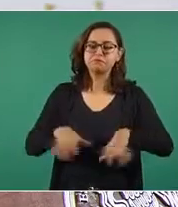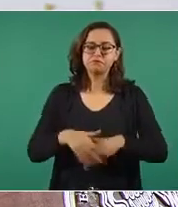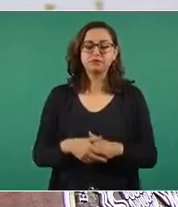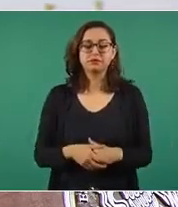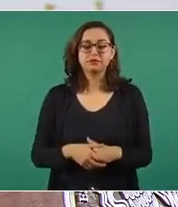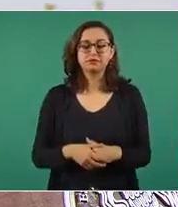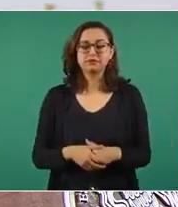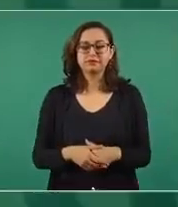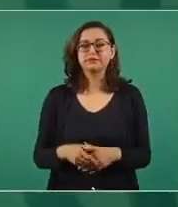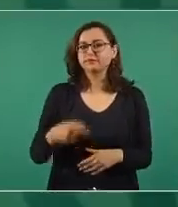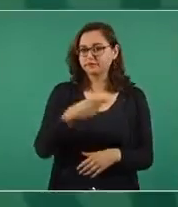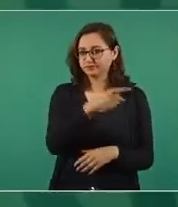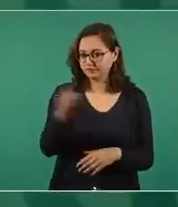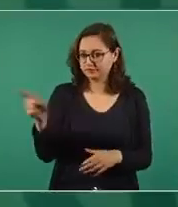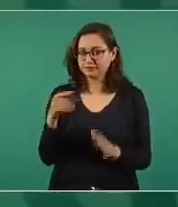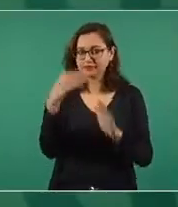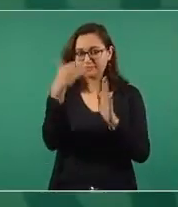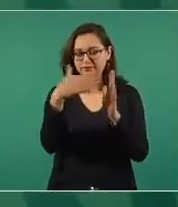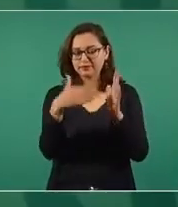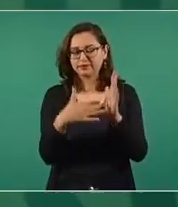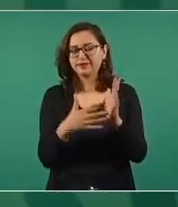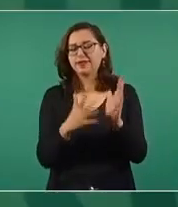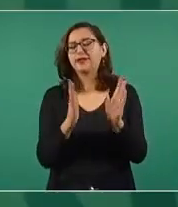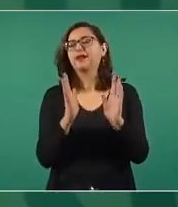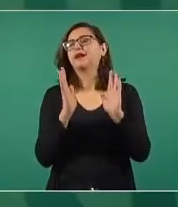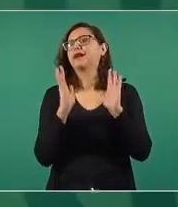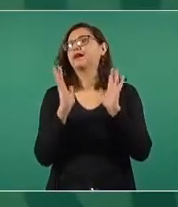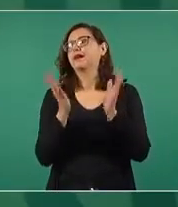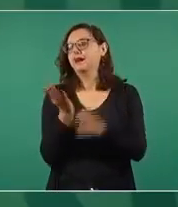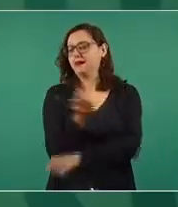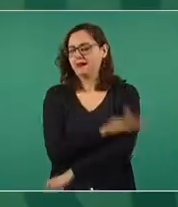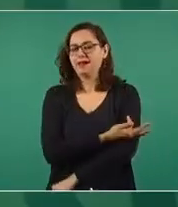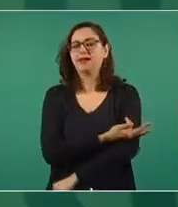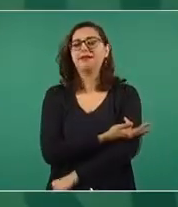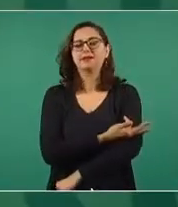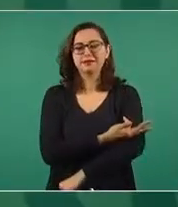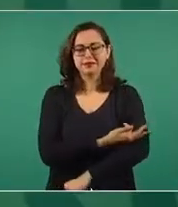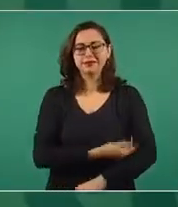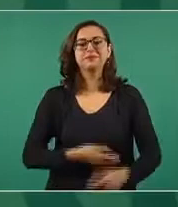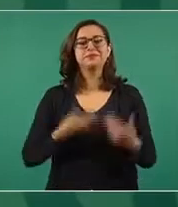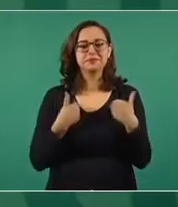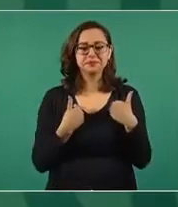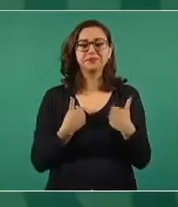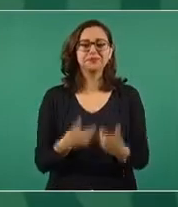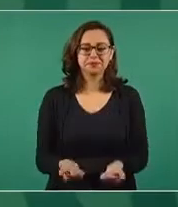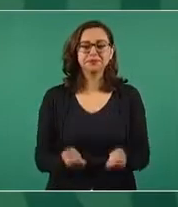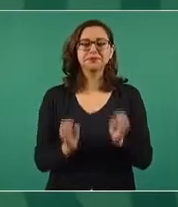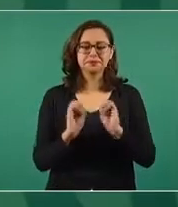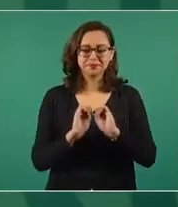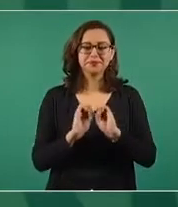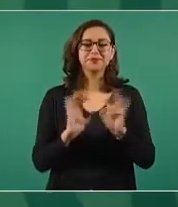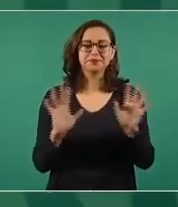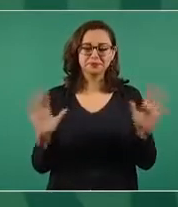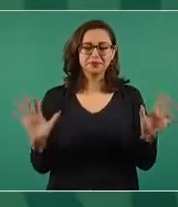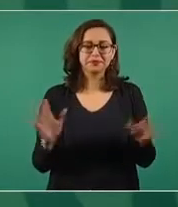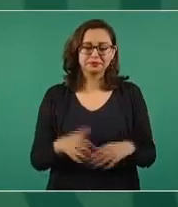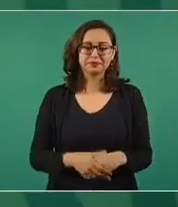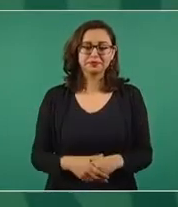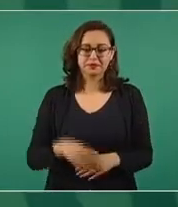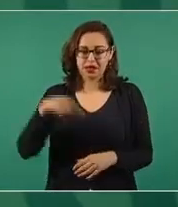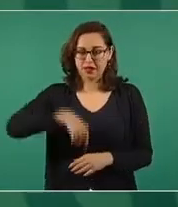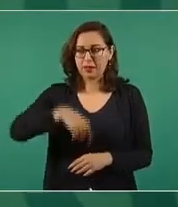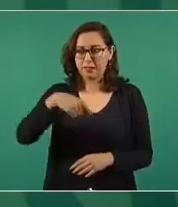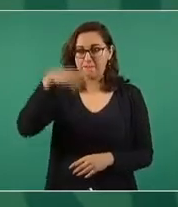quedar claro cuál es nuestra política